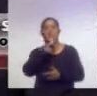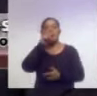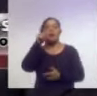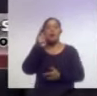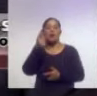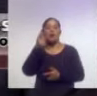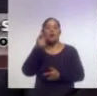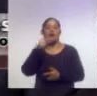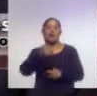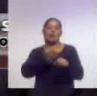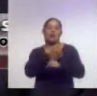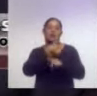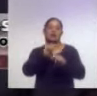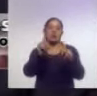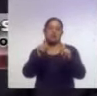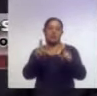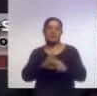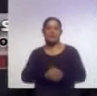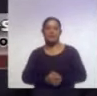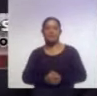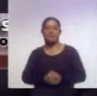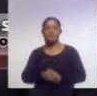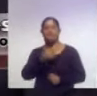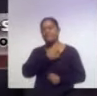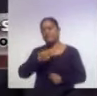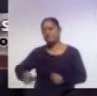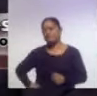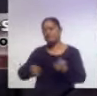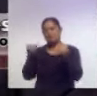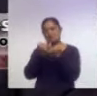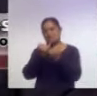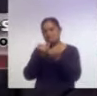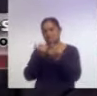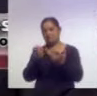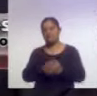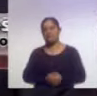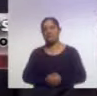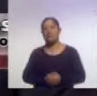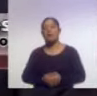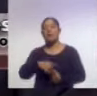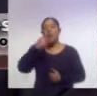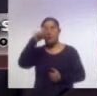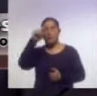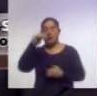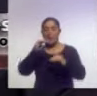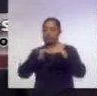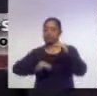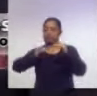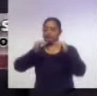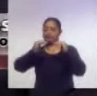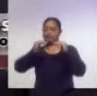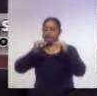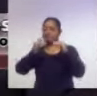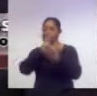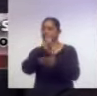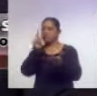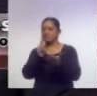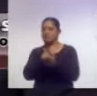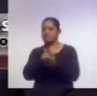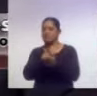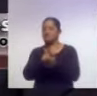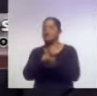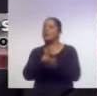del Estado de Tlaxcala y sus municipios para la homologación a la Ley General de Mejora Regulatoria,